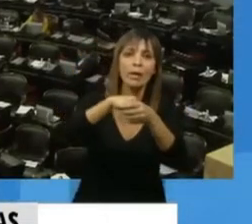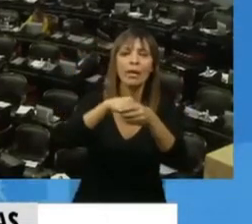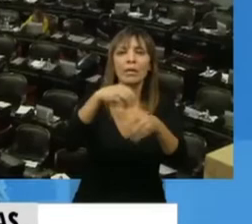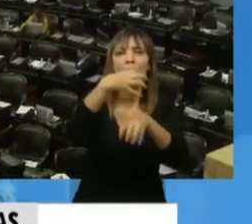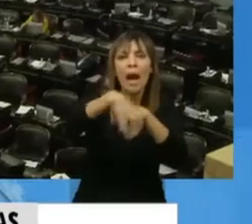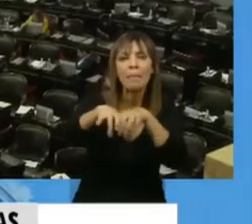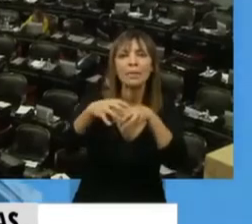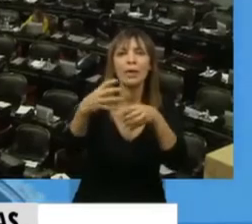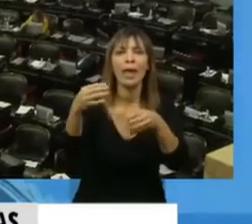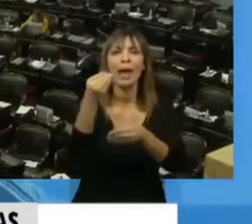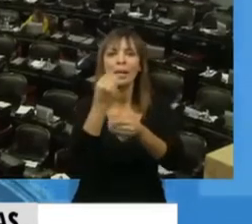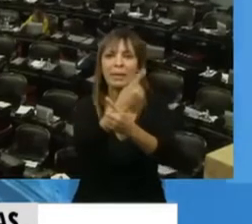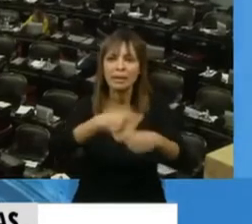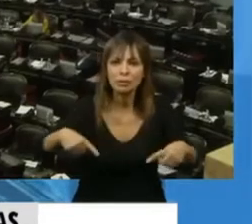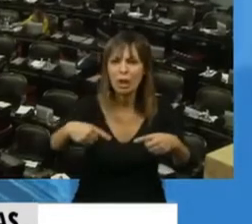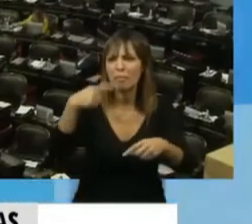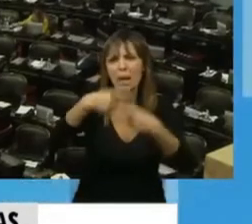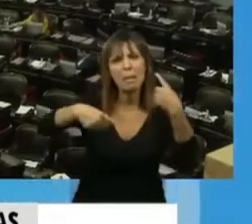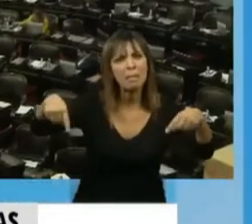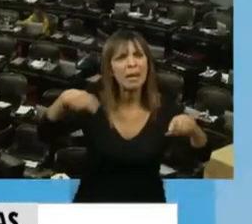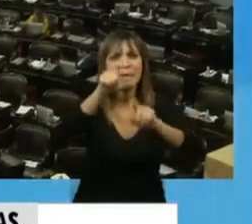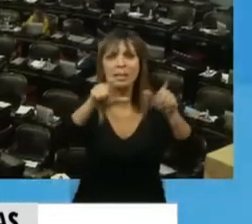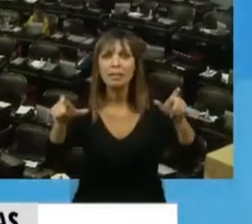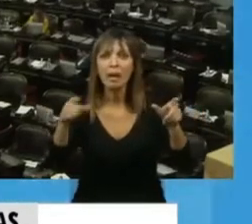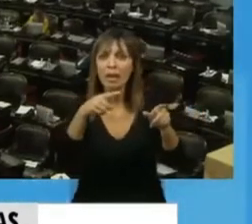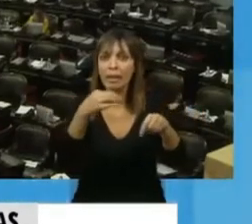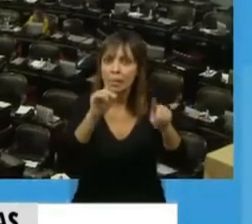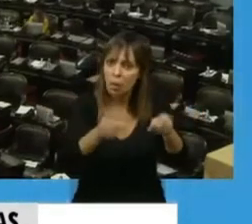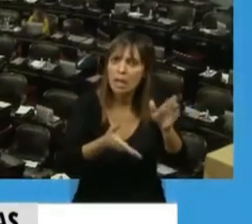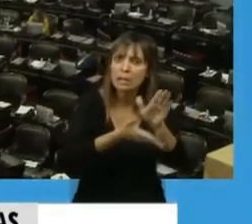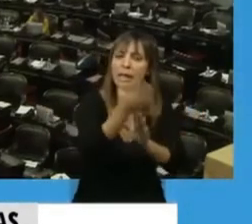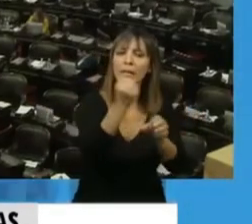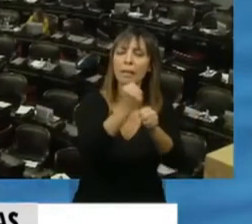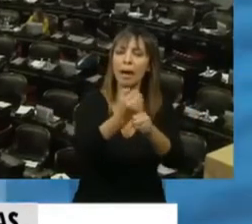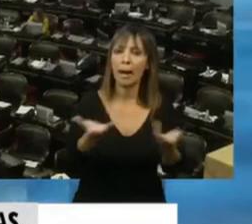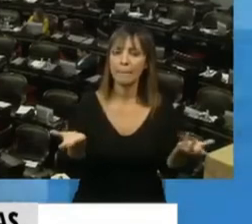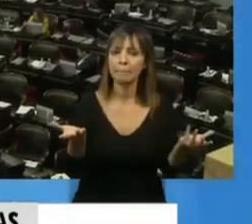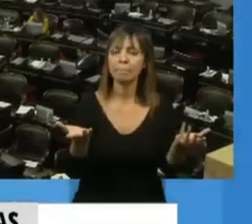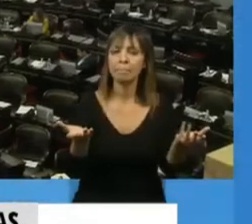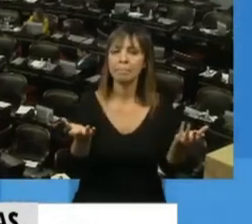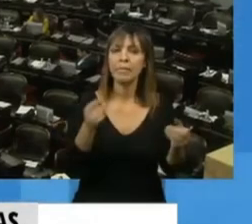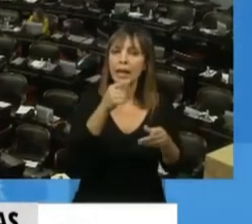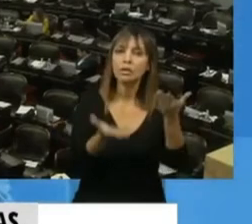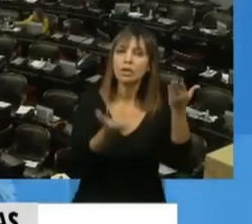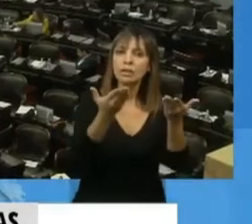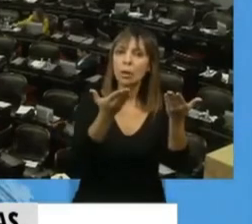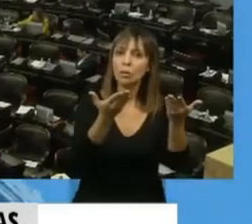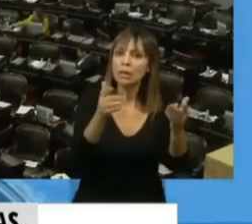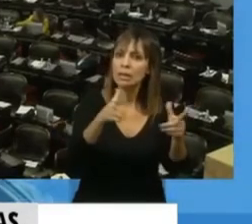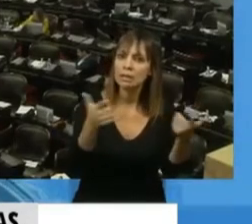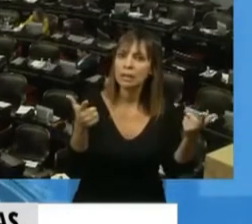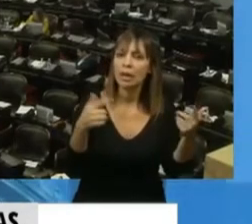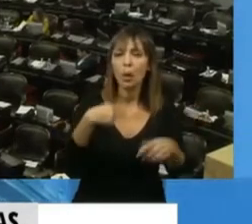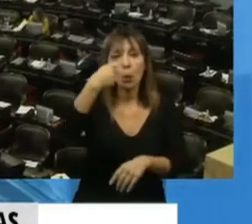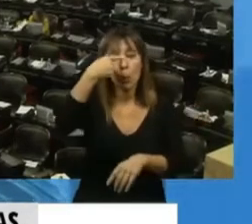y tantos otros trabajadores que tienen que salir en el medio de la pandemia. Y por eso es una enorme injusticia clasista. Cierro